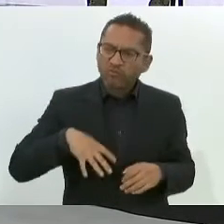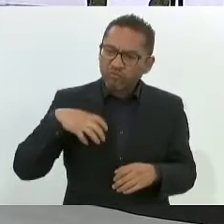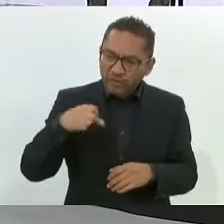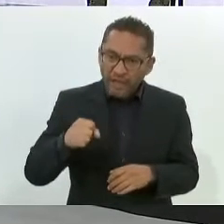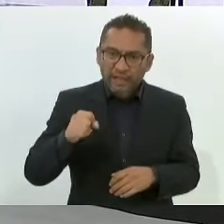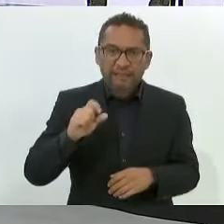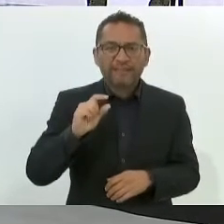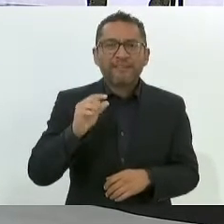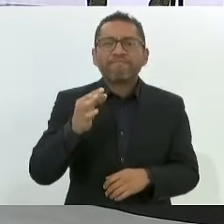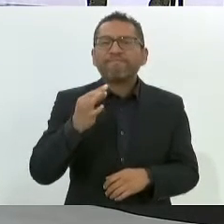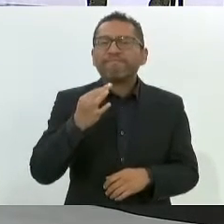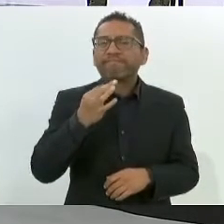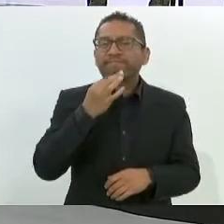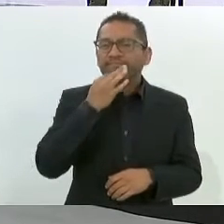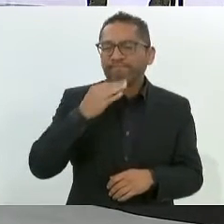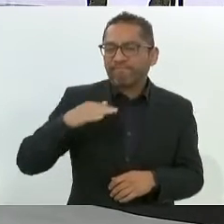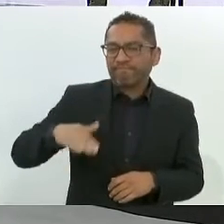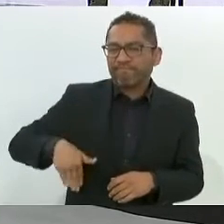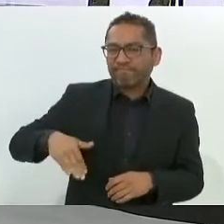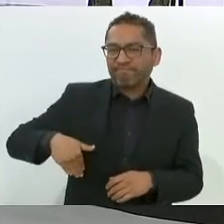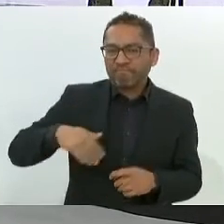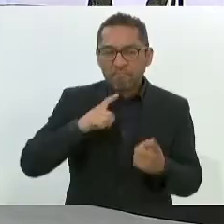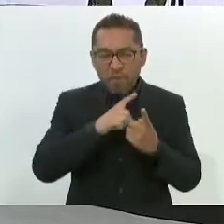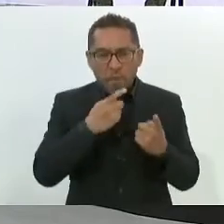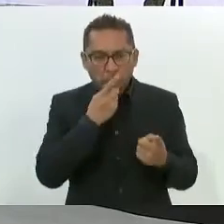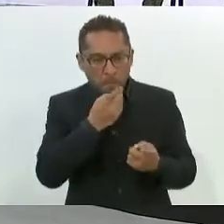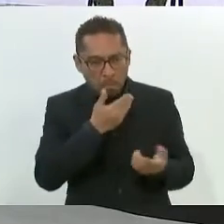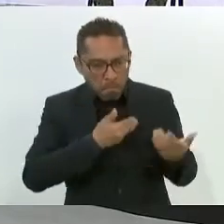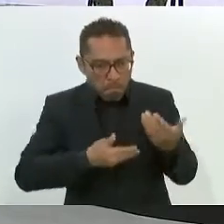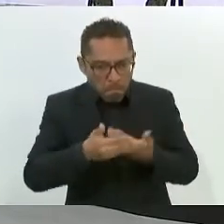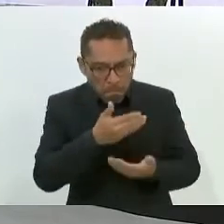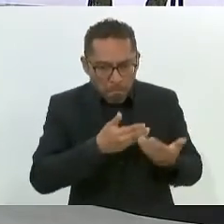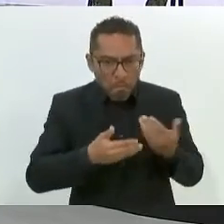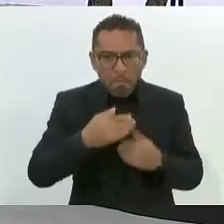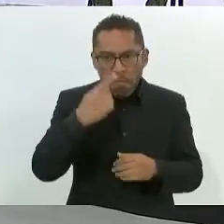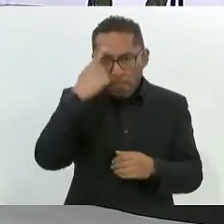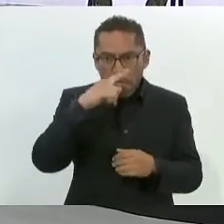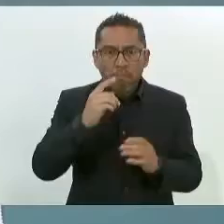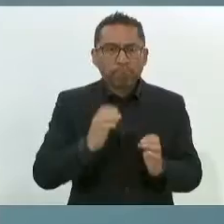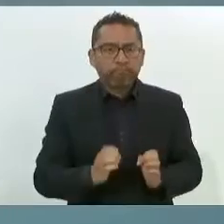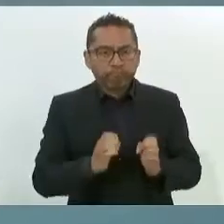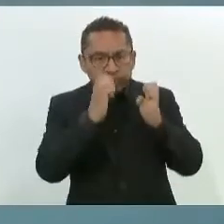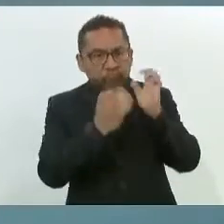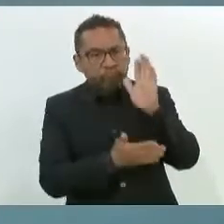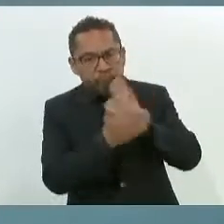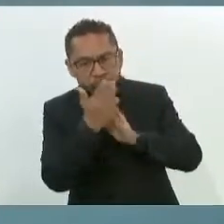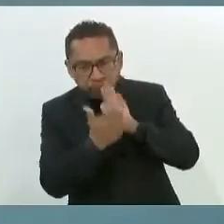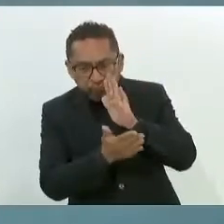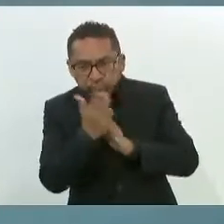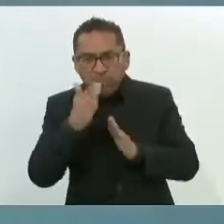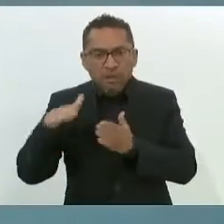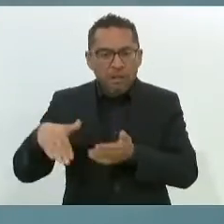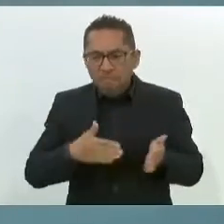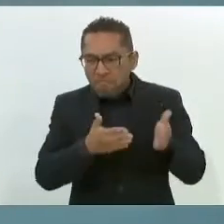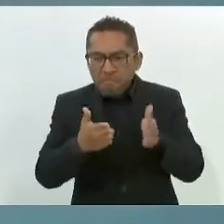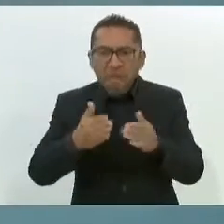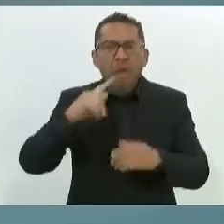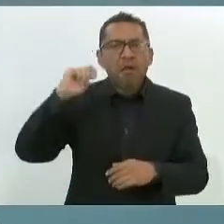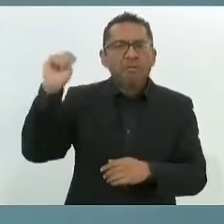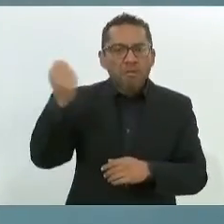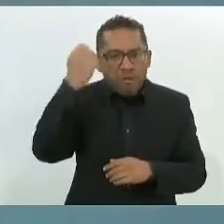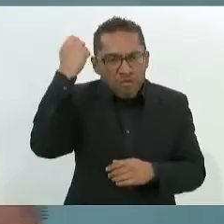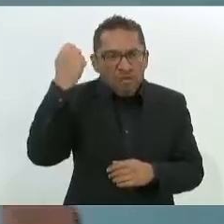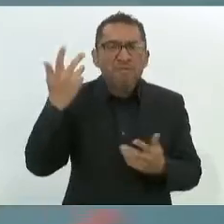un rato a la señora secretaria lo que estamos haciendo en materia de infraestructura, en materia de tecnología, en el